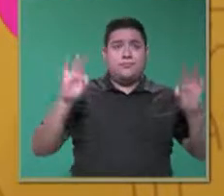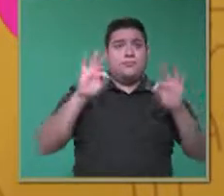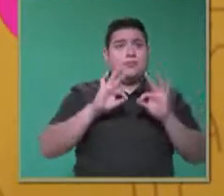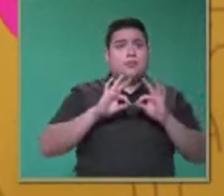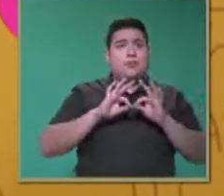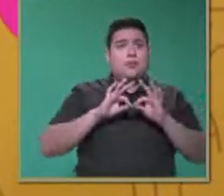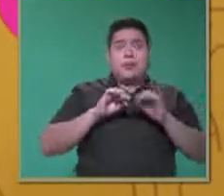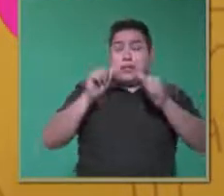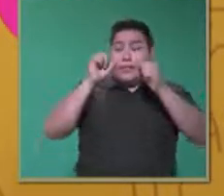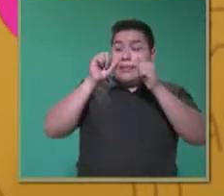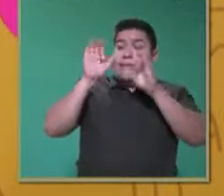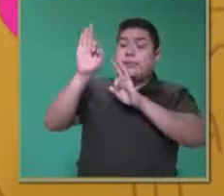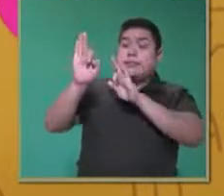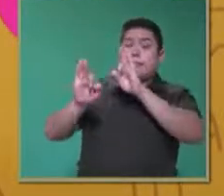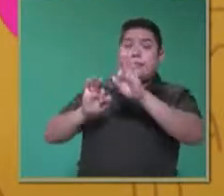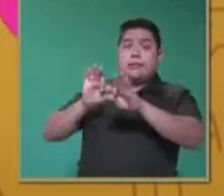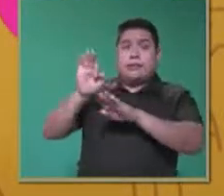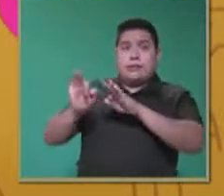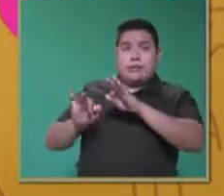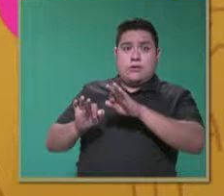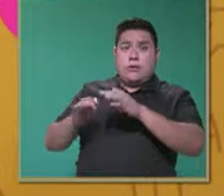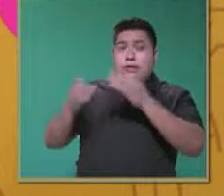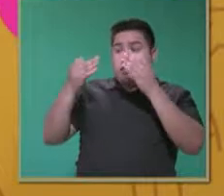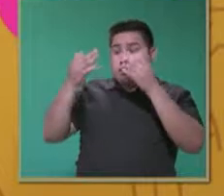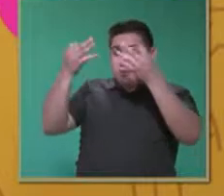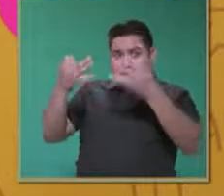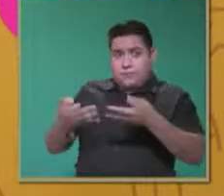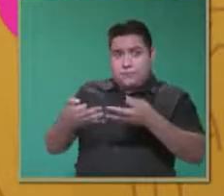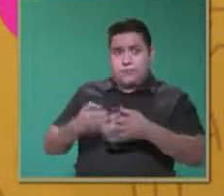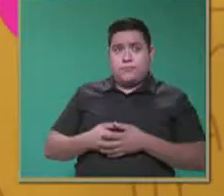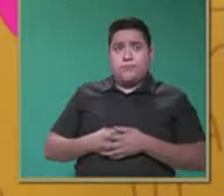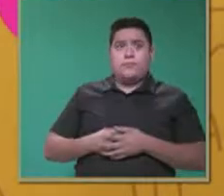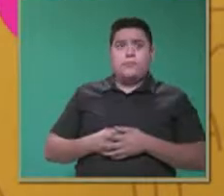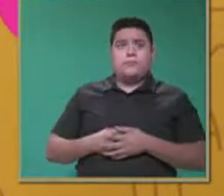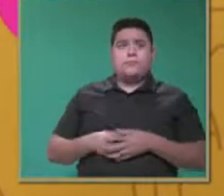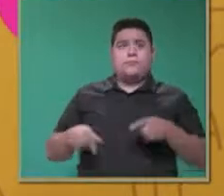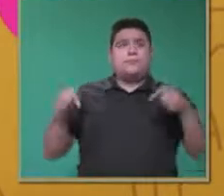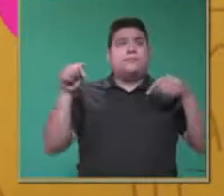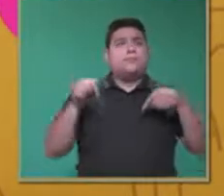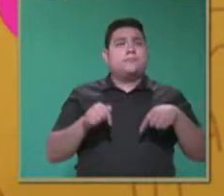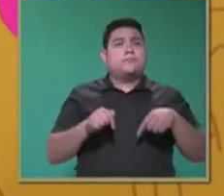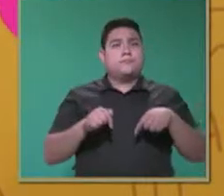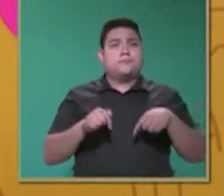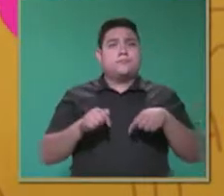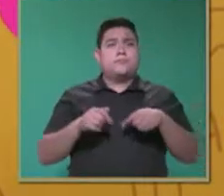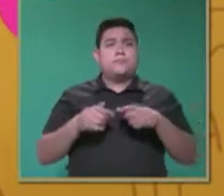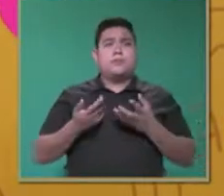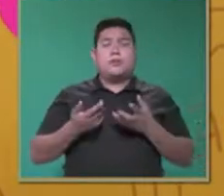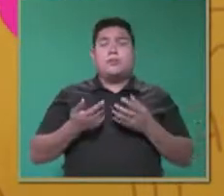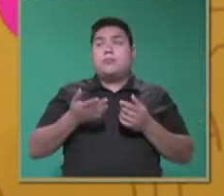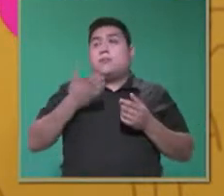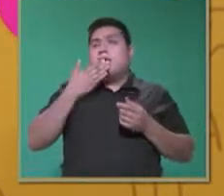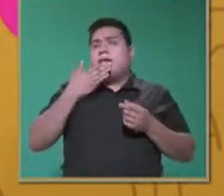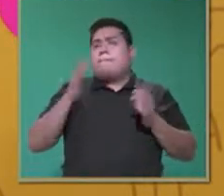atendido de manera oportuna. Y aquí, ¿quiénes vamos a participar? La